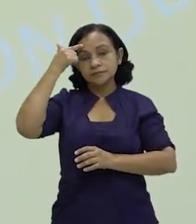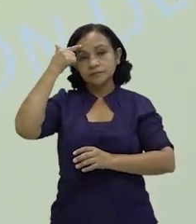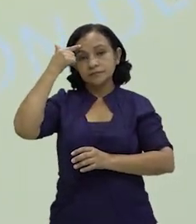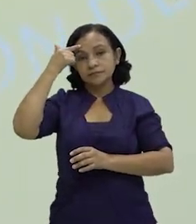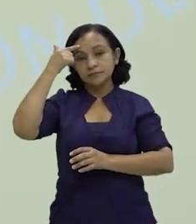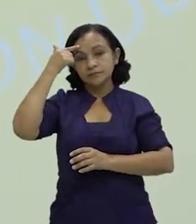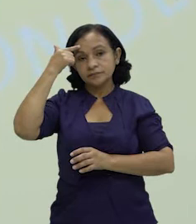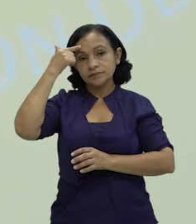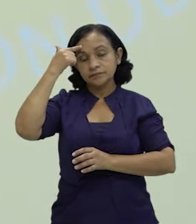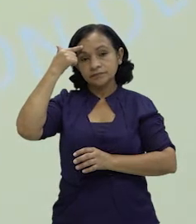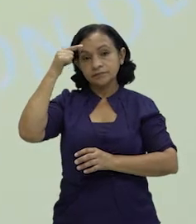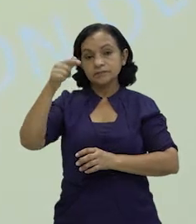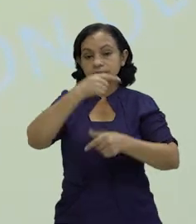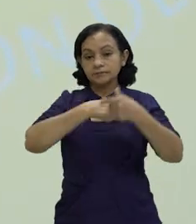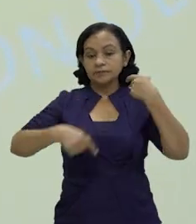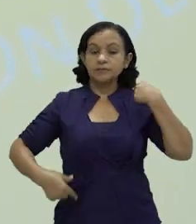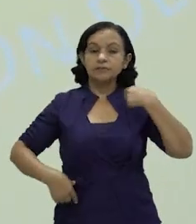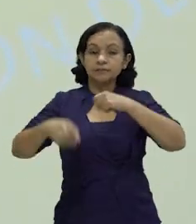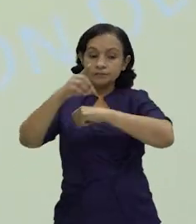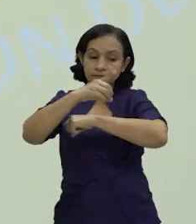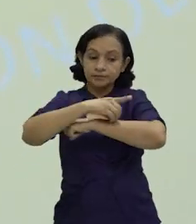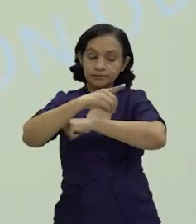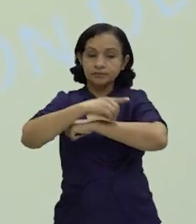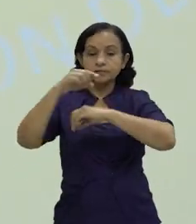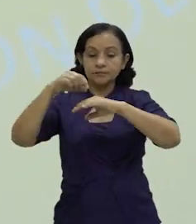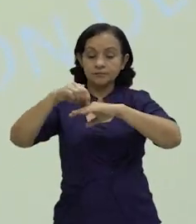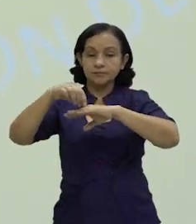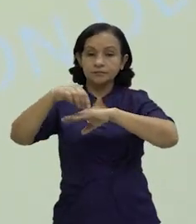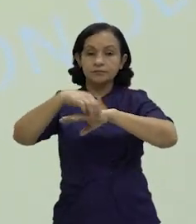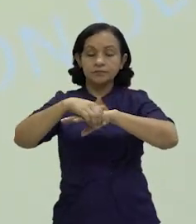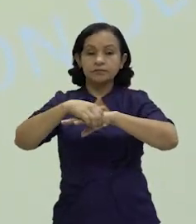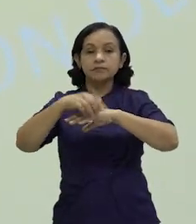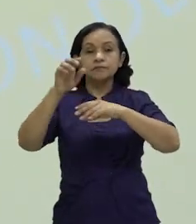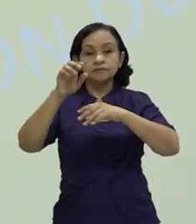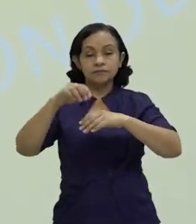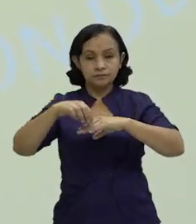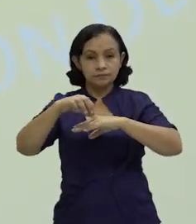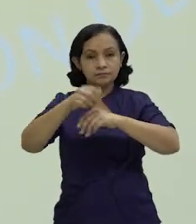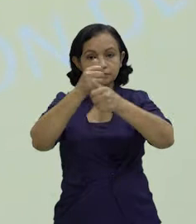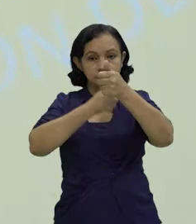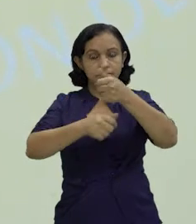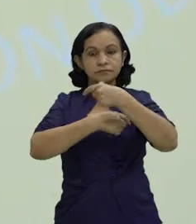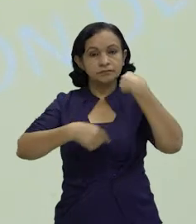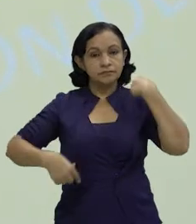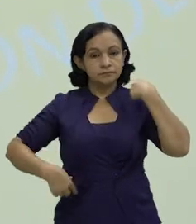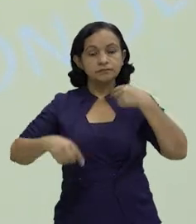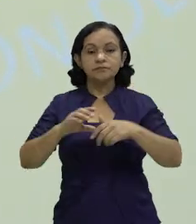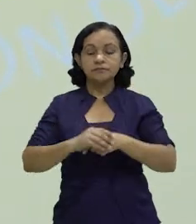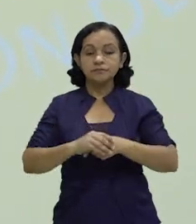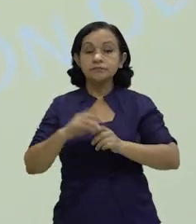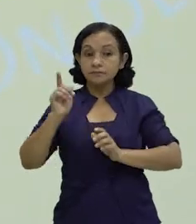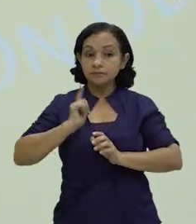del presidente, comandante Daniel Orrega y la compañera vicepresidenta Rosario para